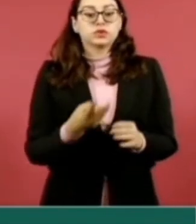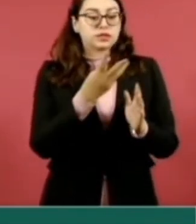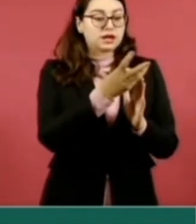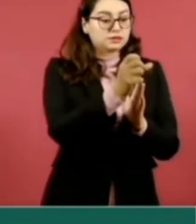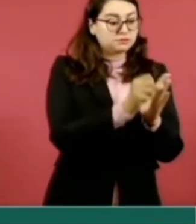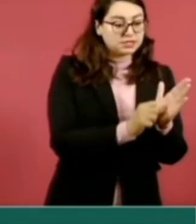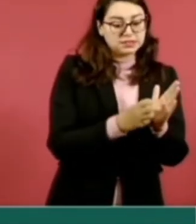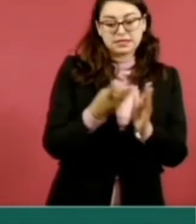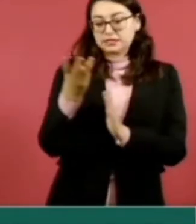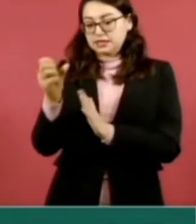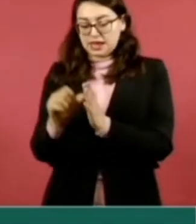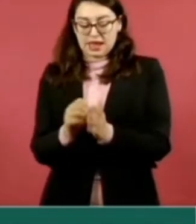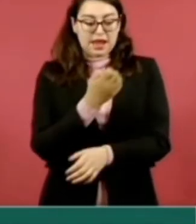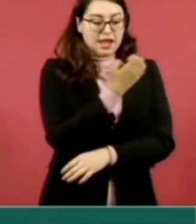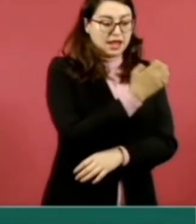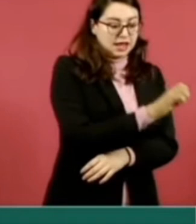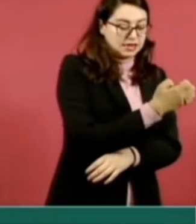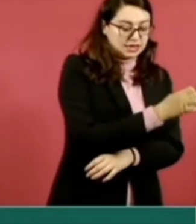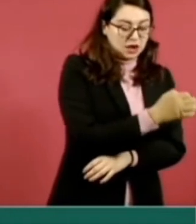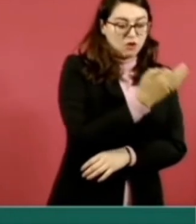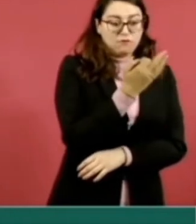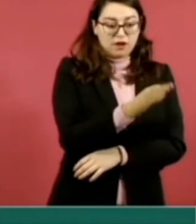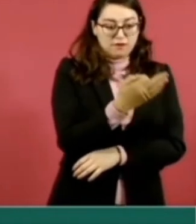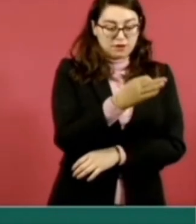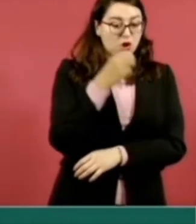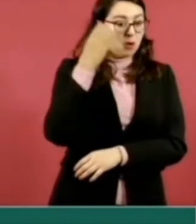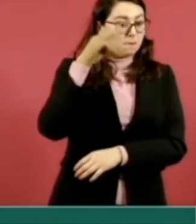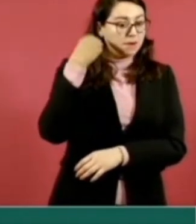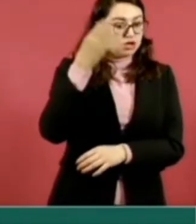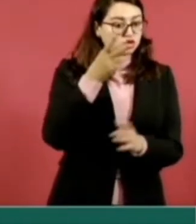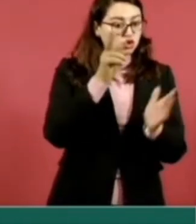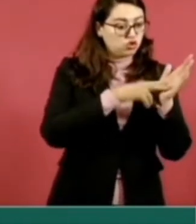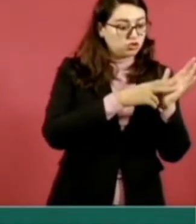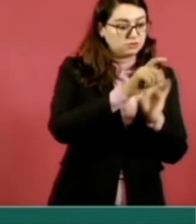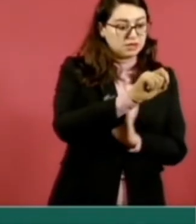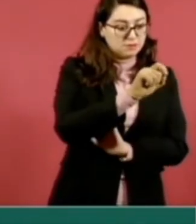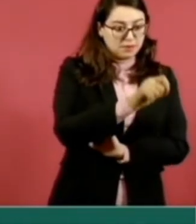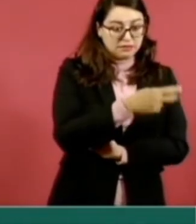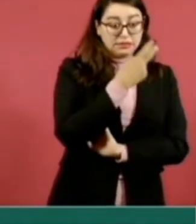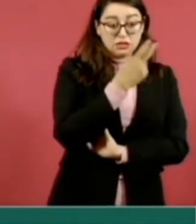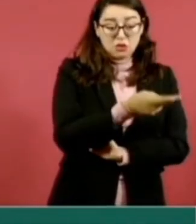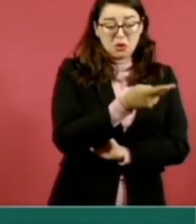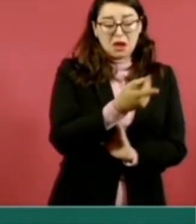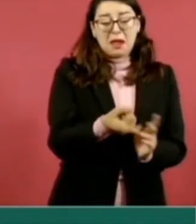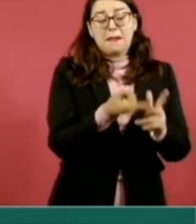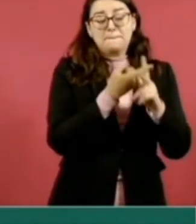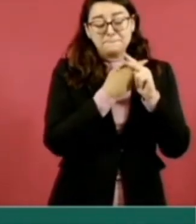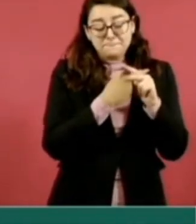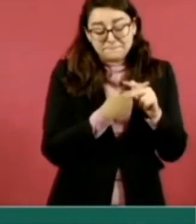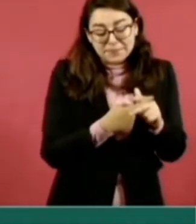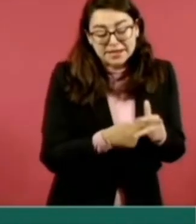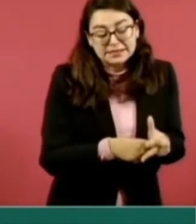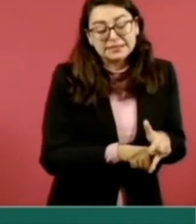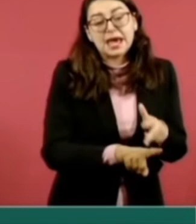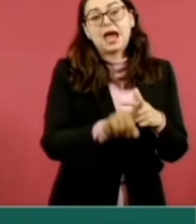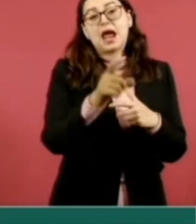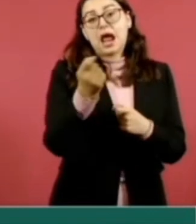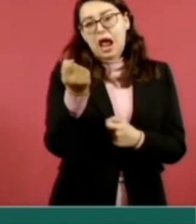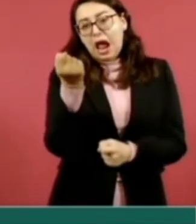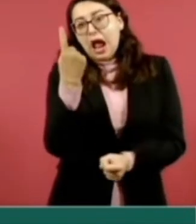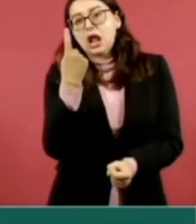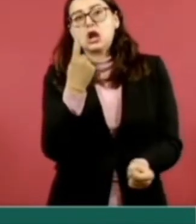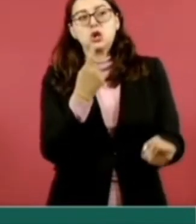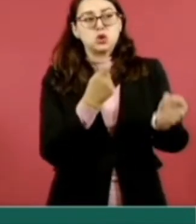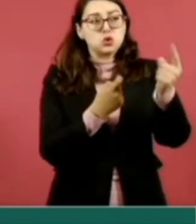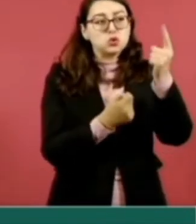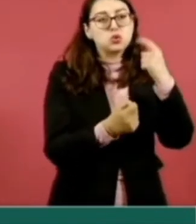el trimestre de enero-marzo del 2022, cuando todavía eran muy pocos los estados que habían tenido